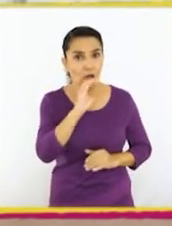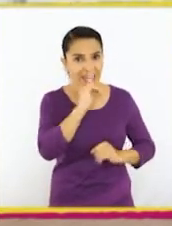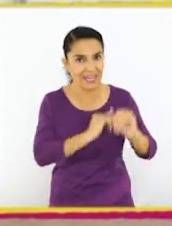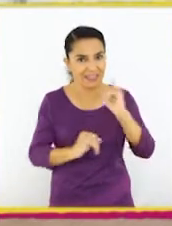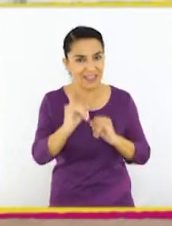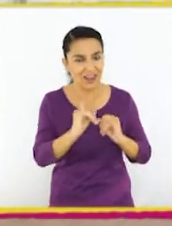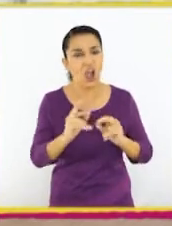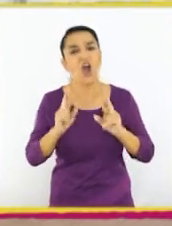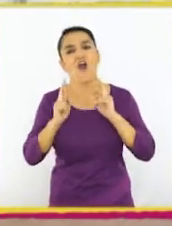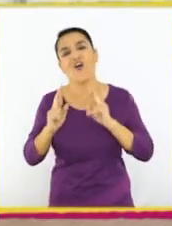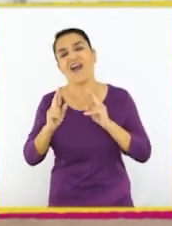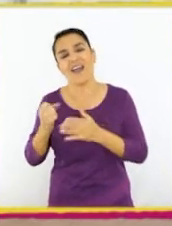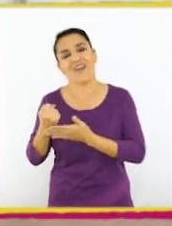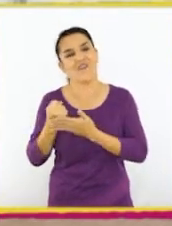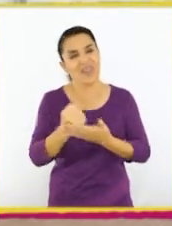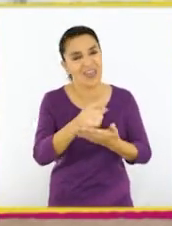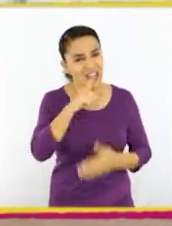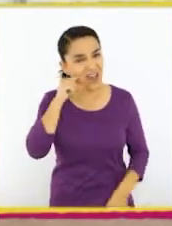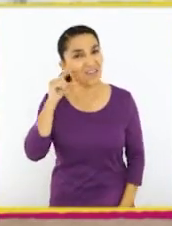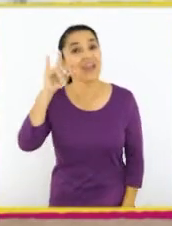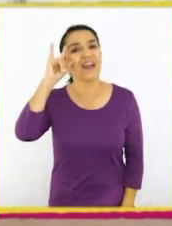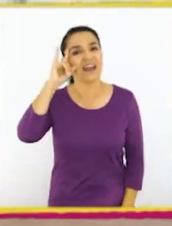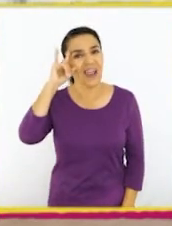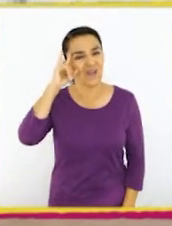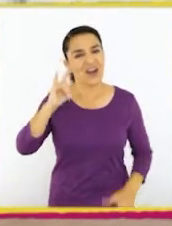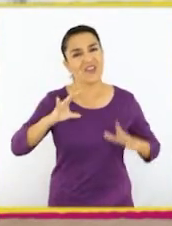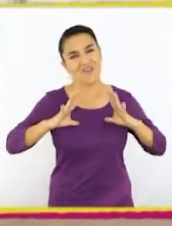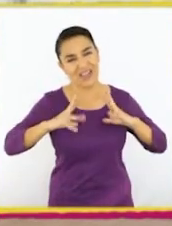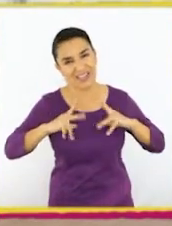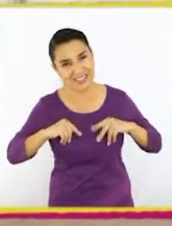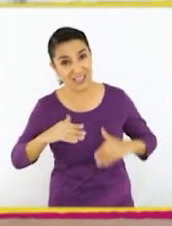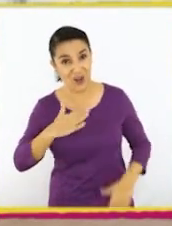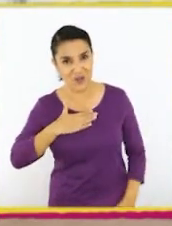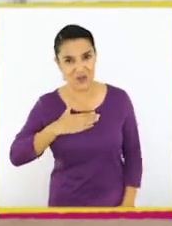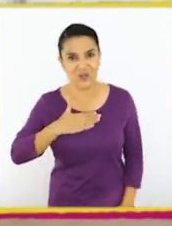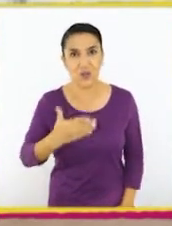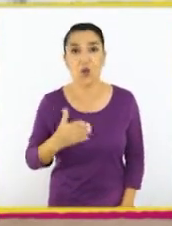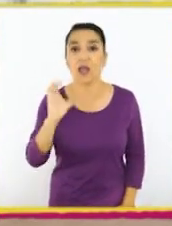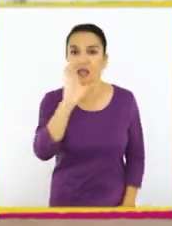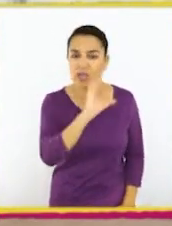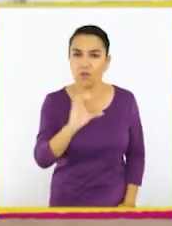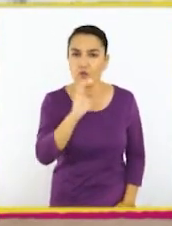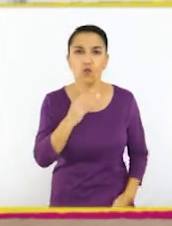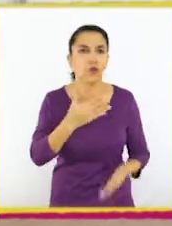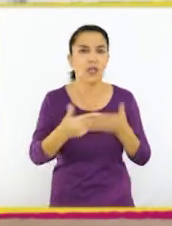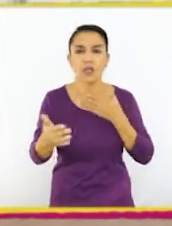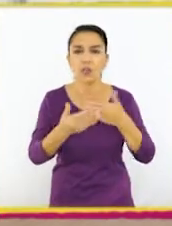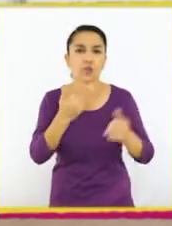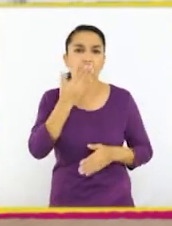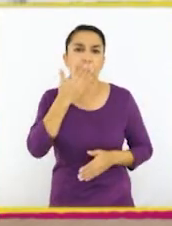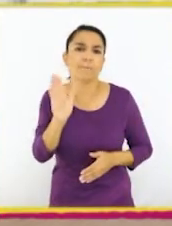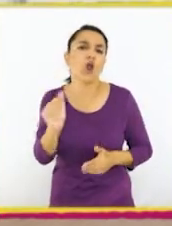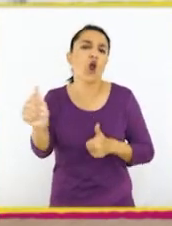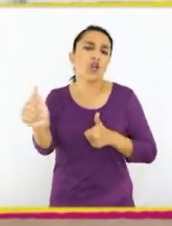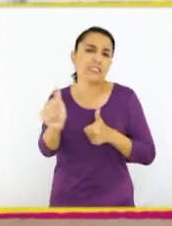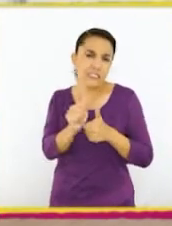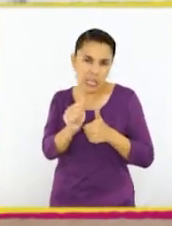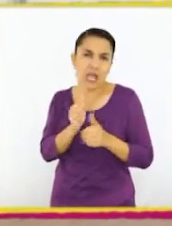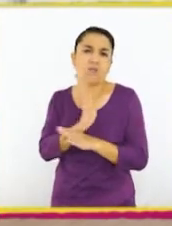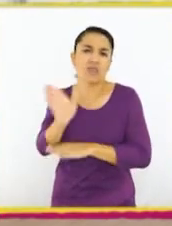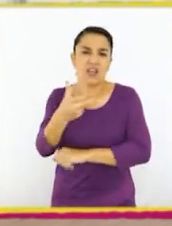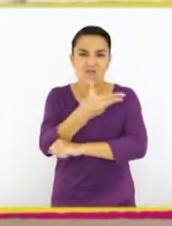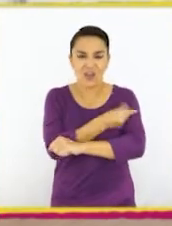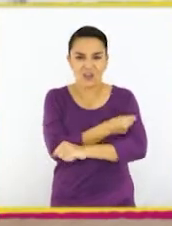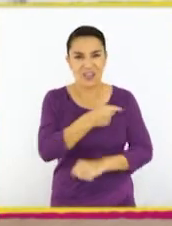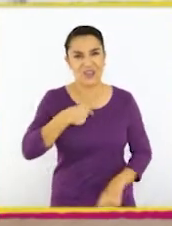Espero que hayamos podido ayudar a Ares. Acuérdense de felicitarlo de mi parte y que busque dónde le resulta mejor y más cerca